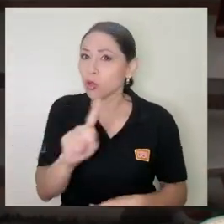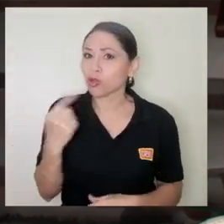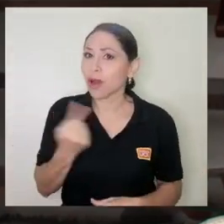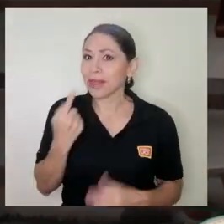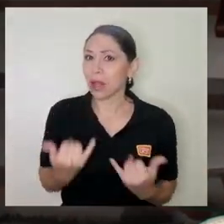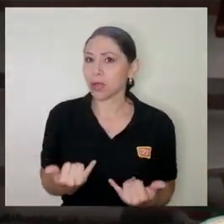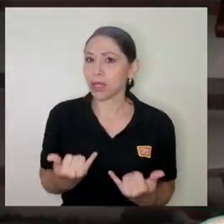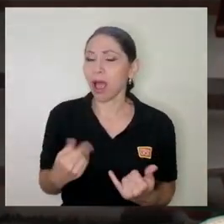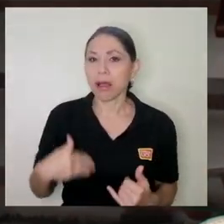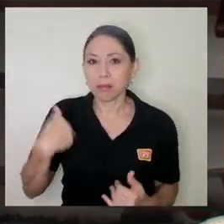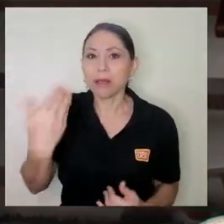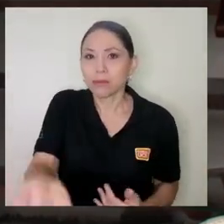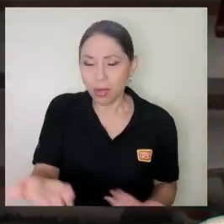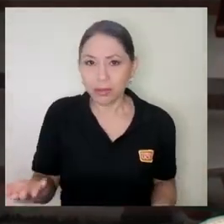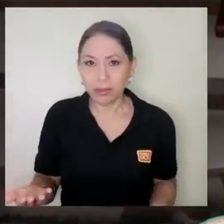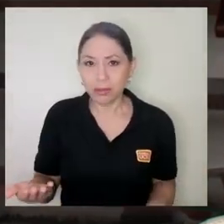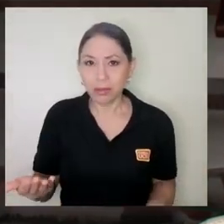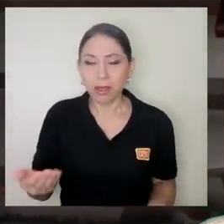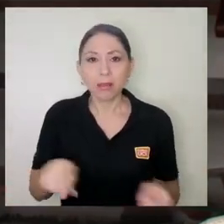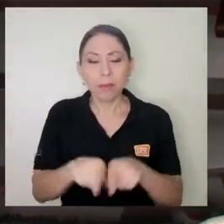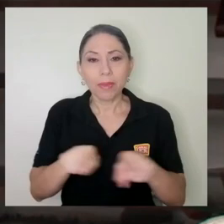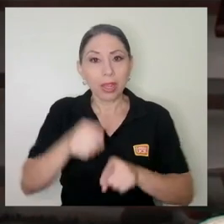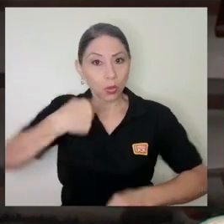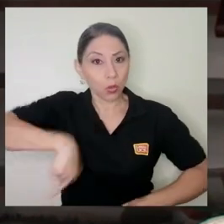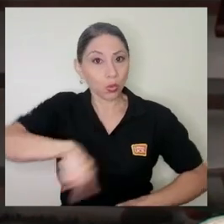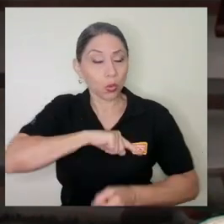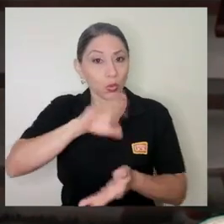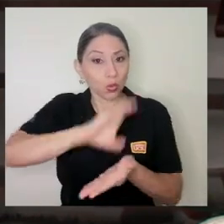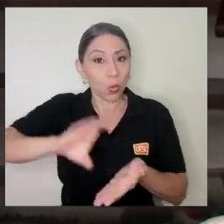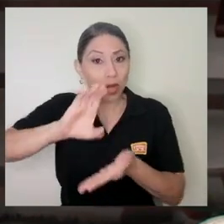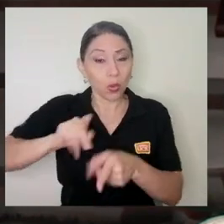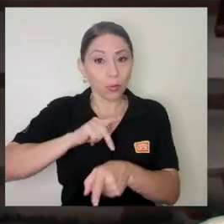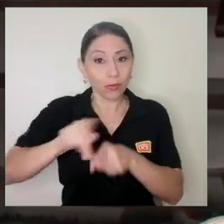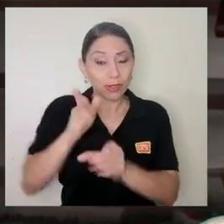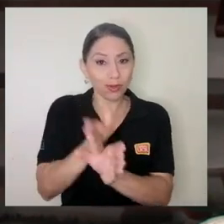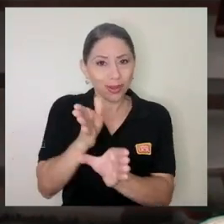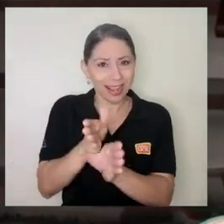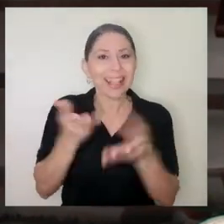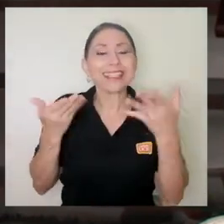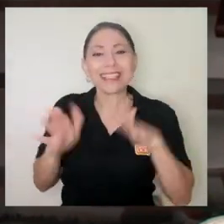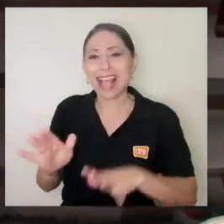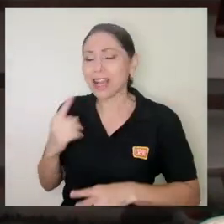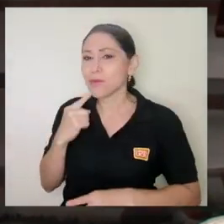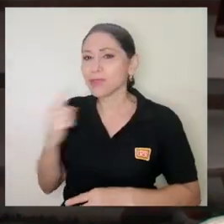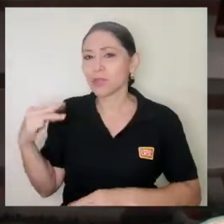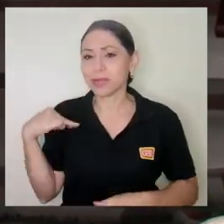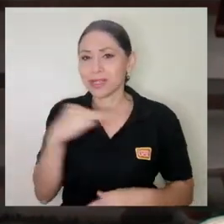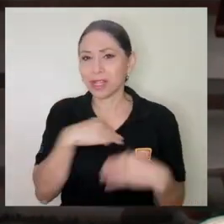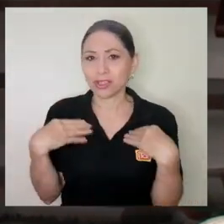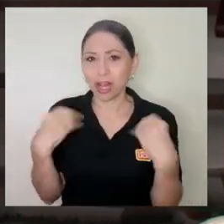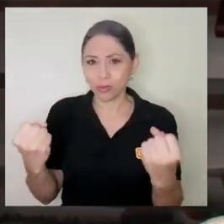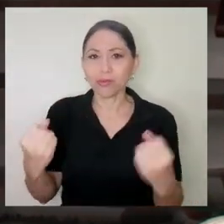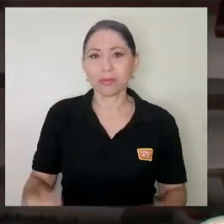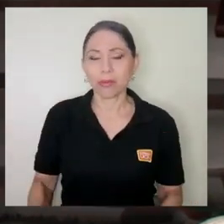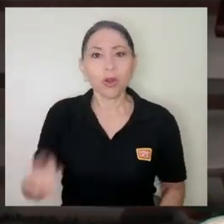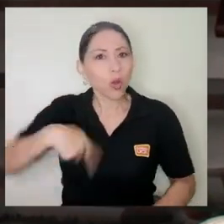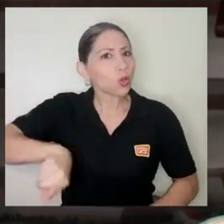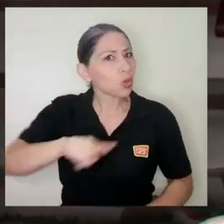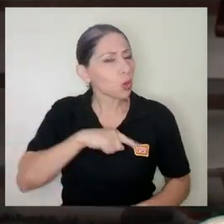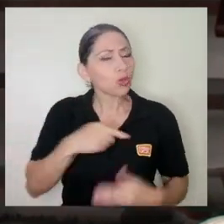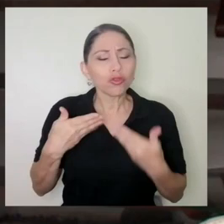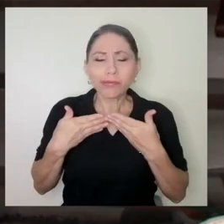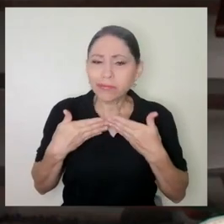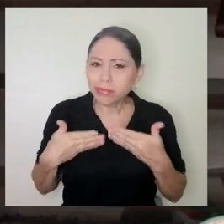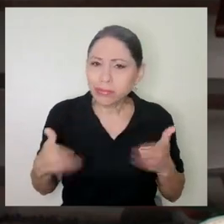estamos hablando solamente ahorita sino después. Entonces, en ese sentido nosotros como colegio ya hemos manifestado al Ministerio de Salud por supuesto que hemos tenido la mayor